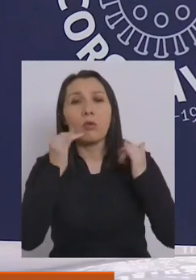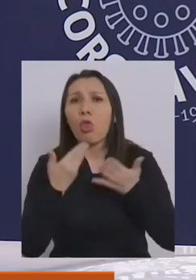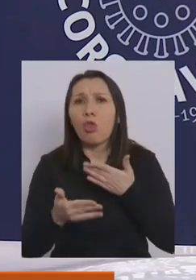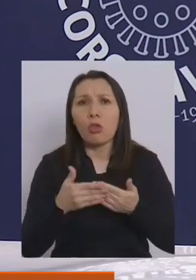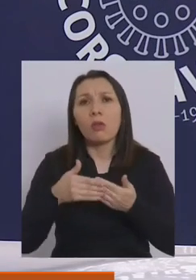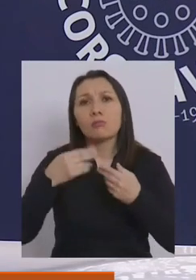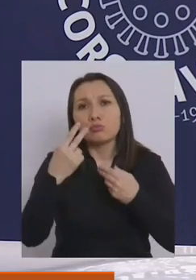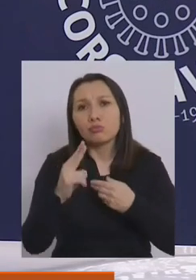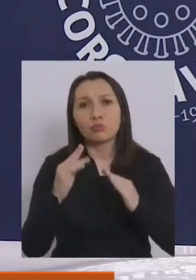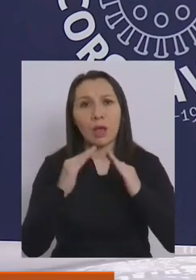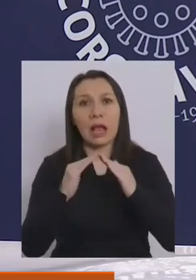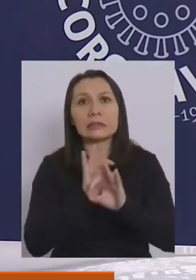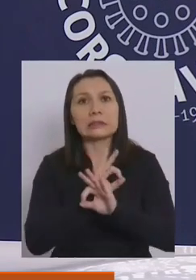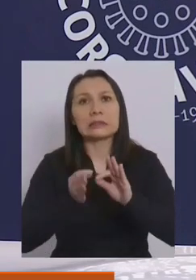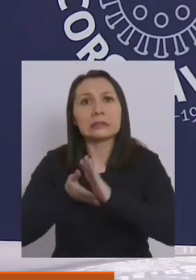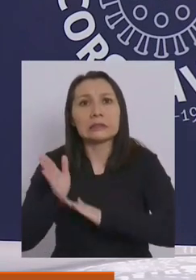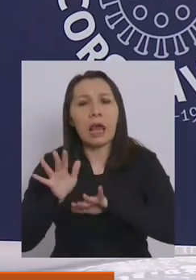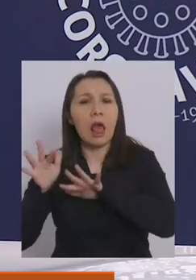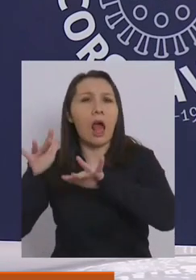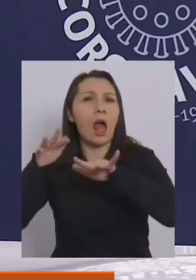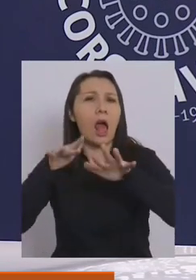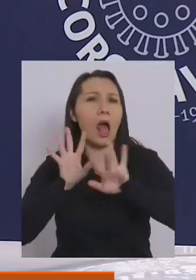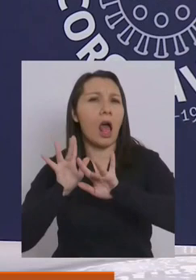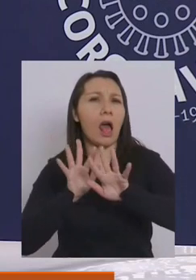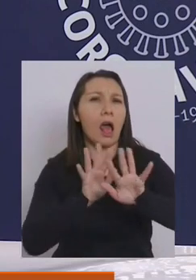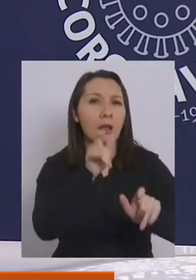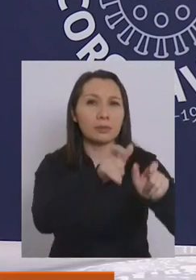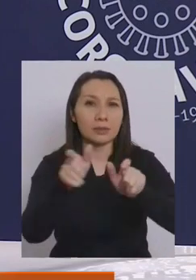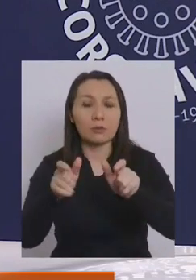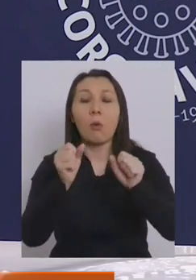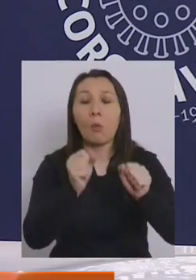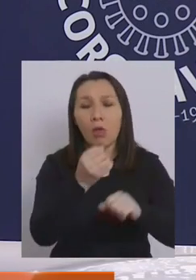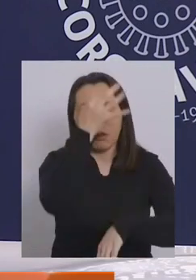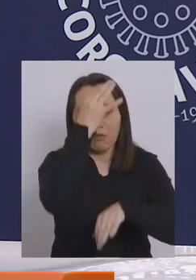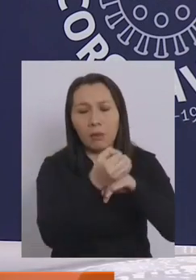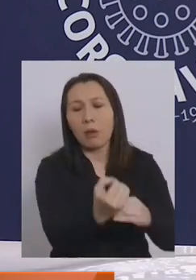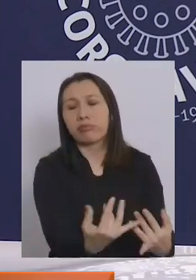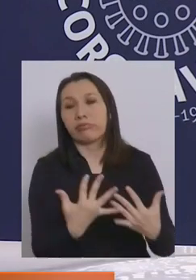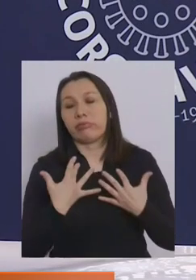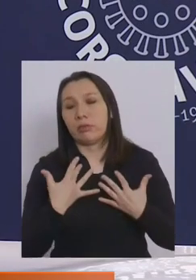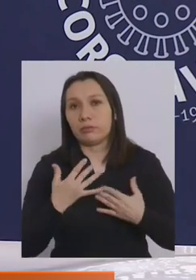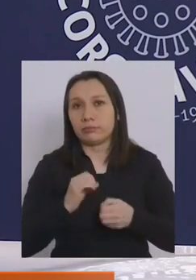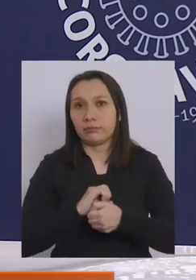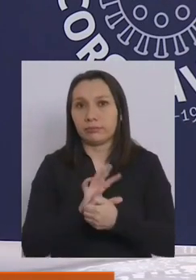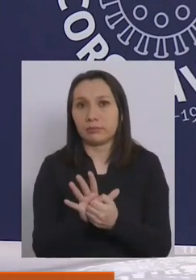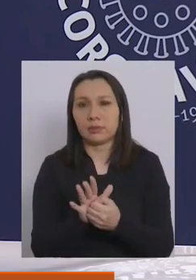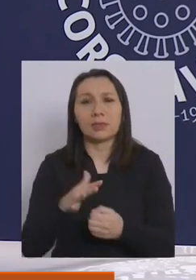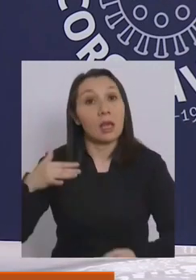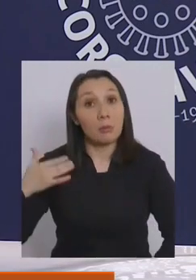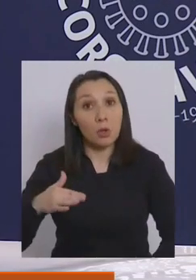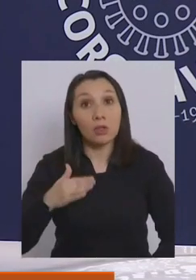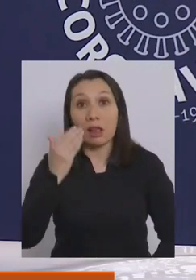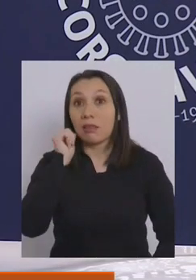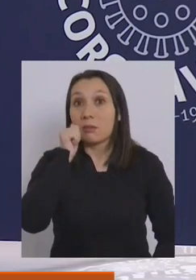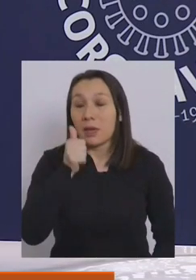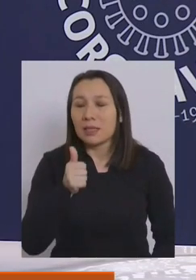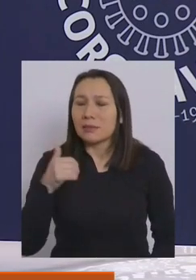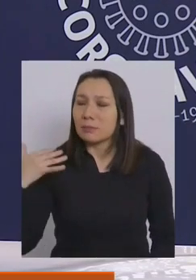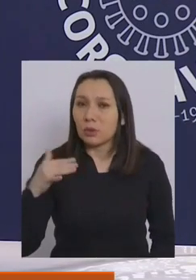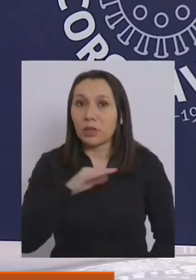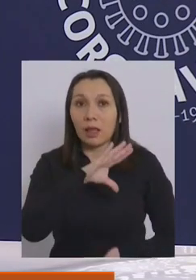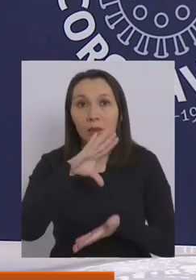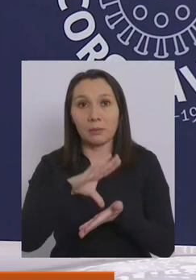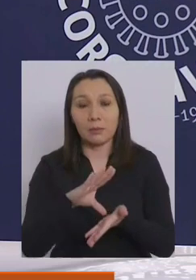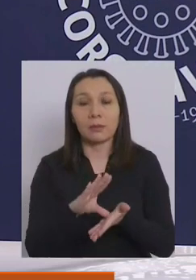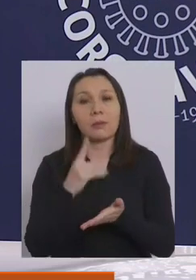hogar, sin exponernos a la posibilidad de contagios. Es un día trascendental para nuestro país, pero